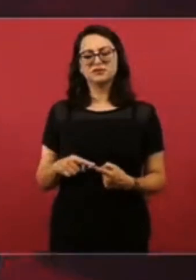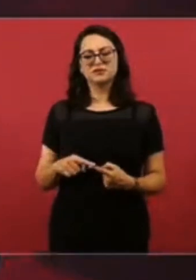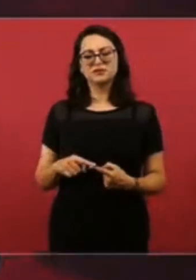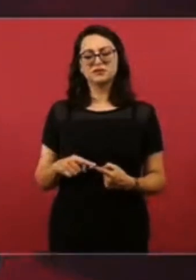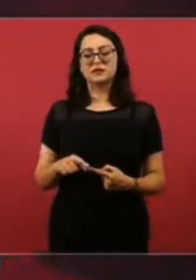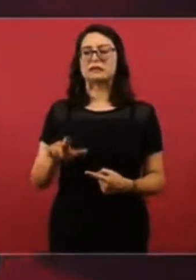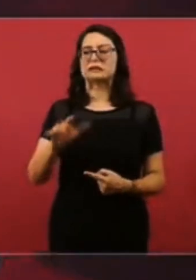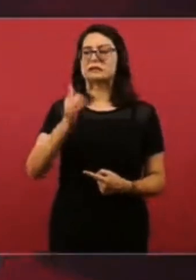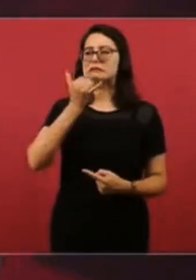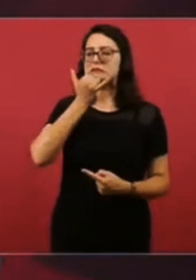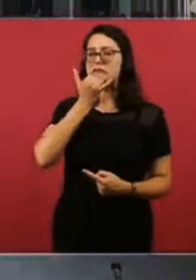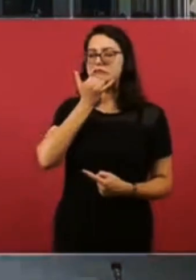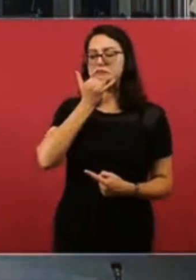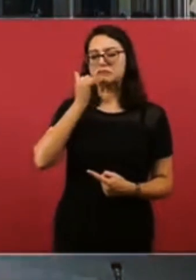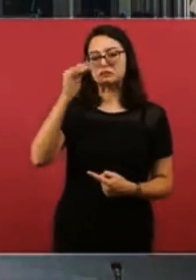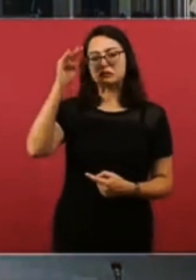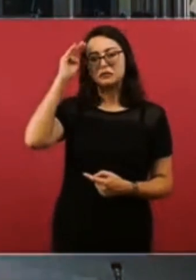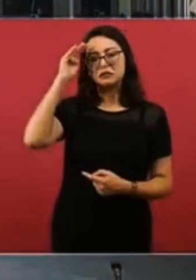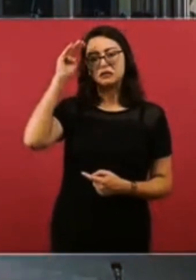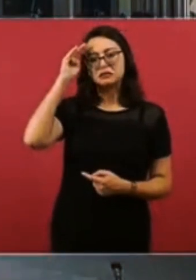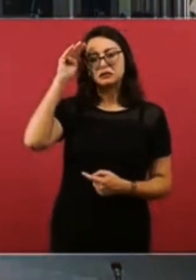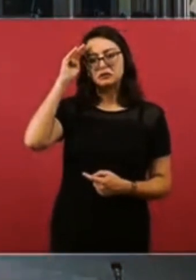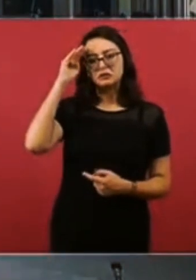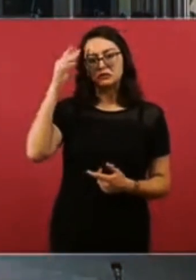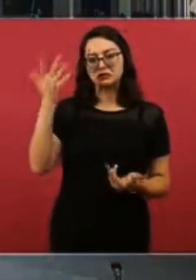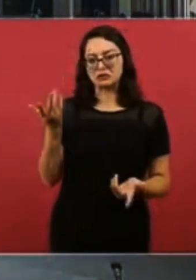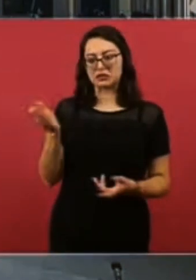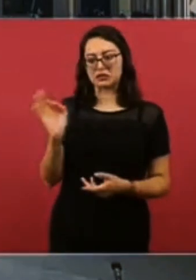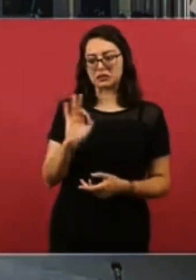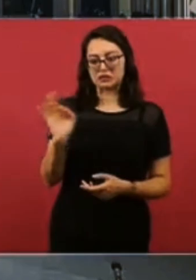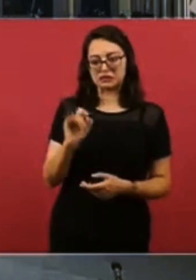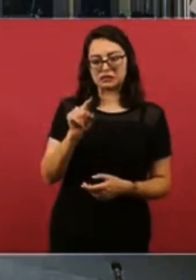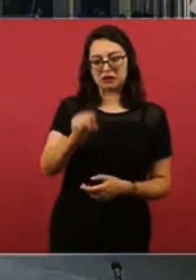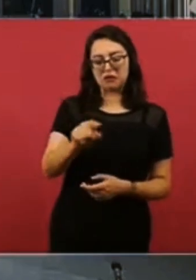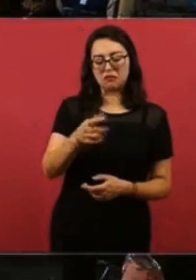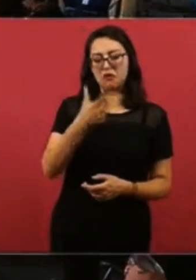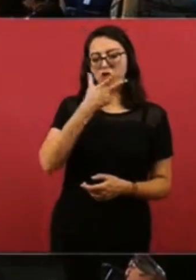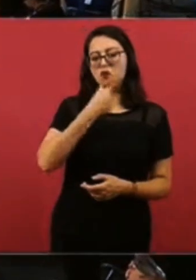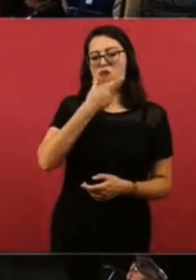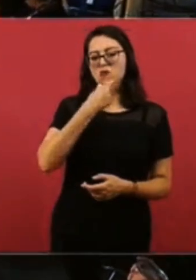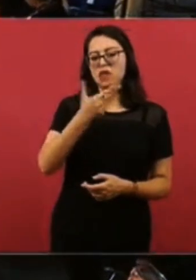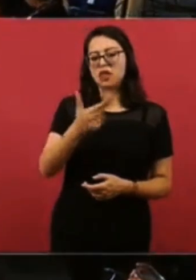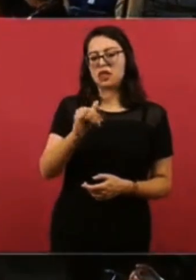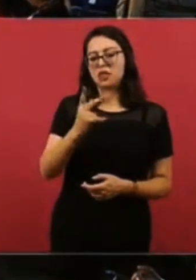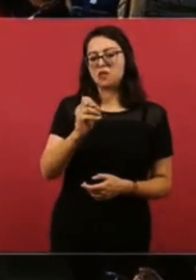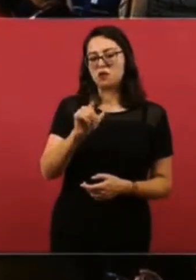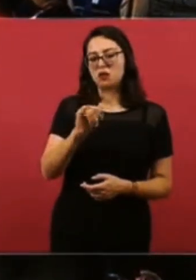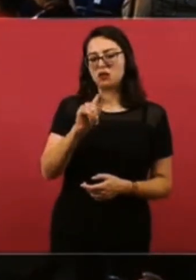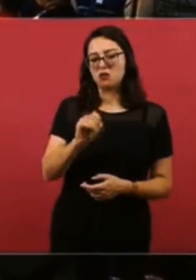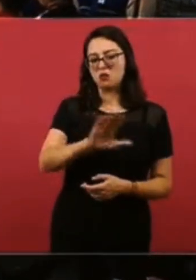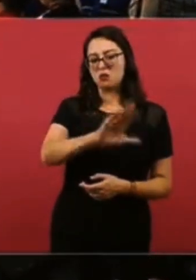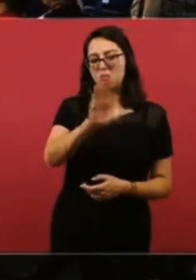Preguntarle, ¿no se le hace una falta de sensibilidad festejar cuando hayan ocurrido todos estos hechos de violencia?